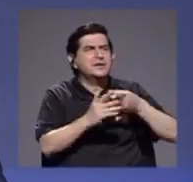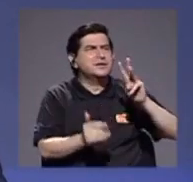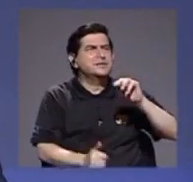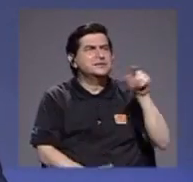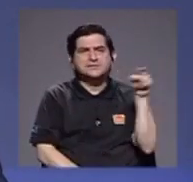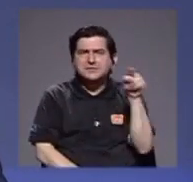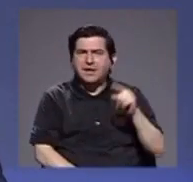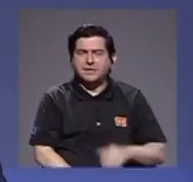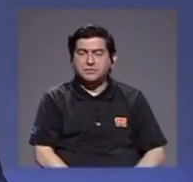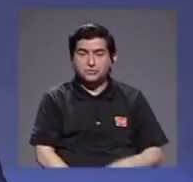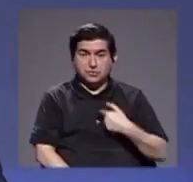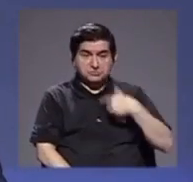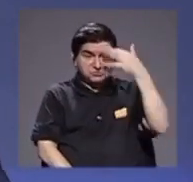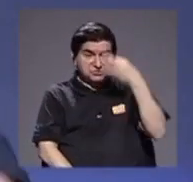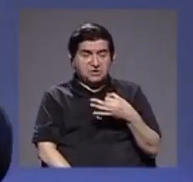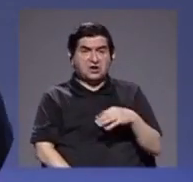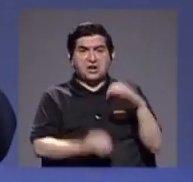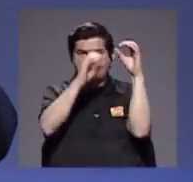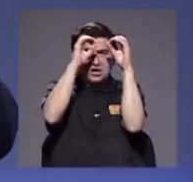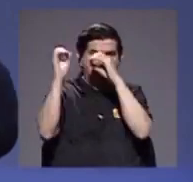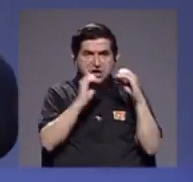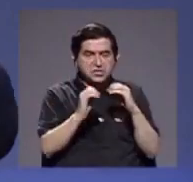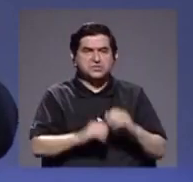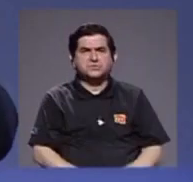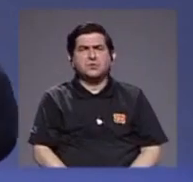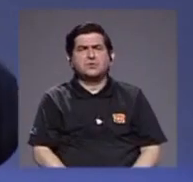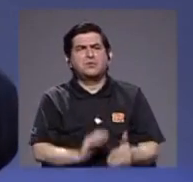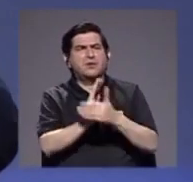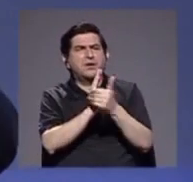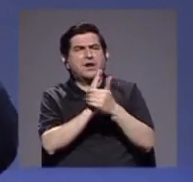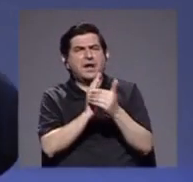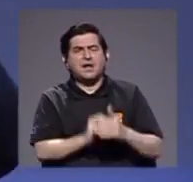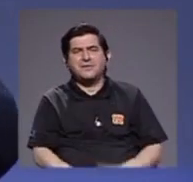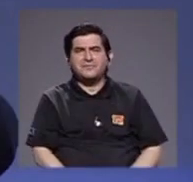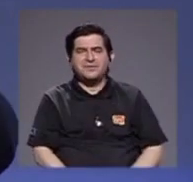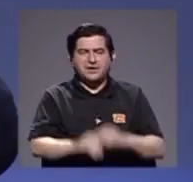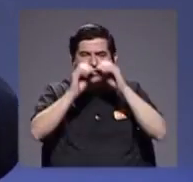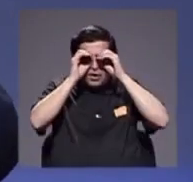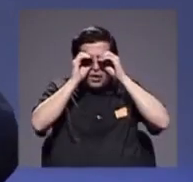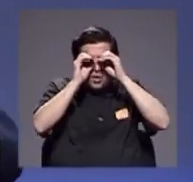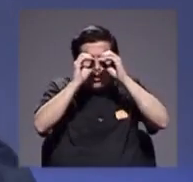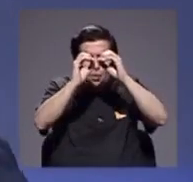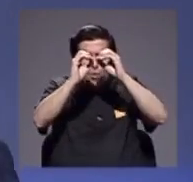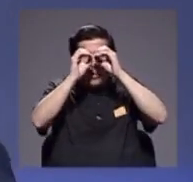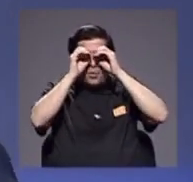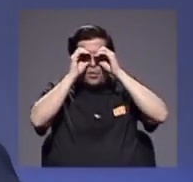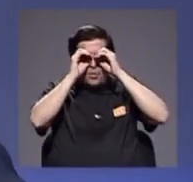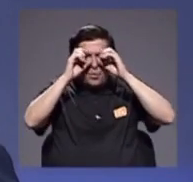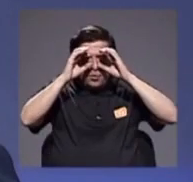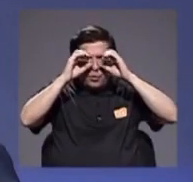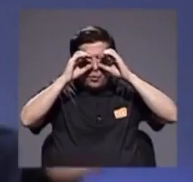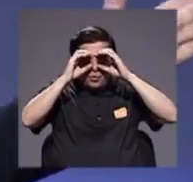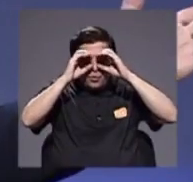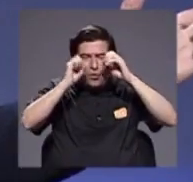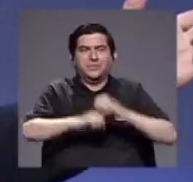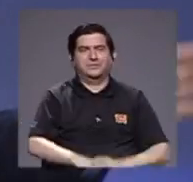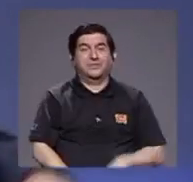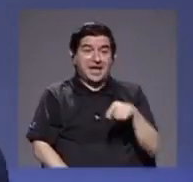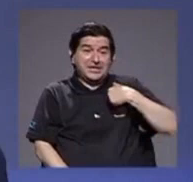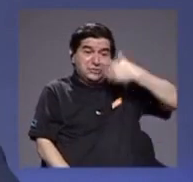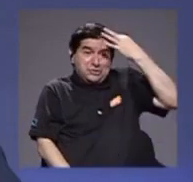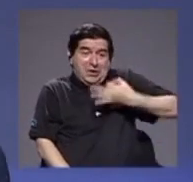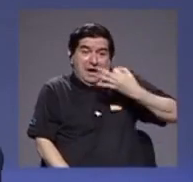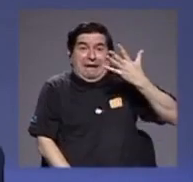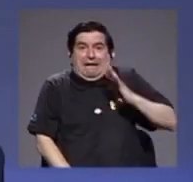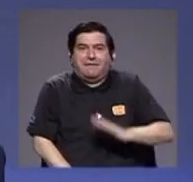yo creía que zoom era la capacidad de los lentes de una cámara de enfocar o desenfocar eso era lo que yo